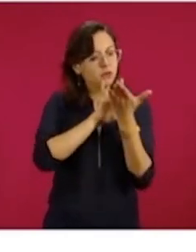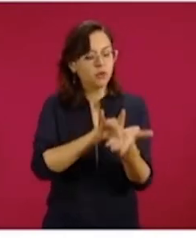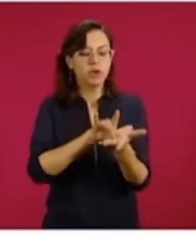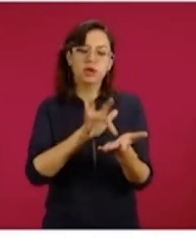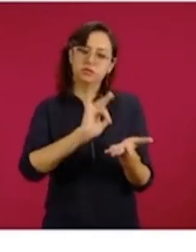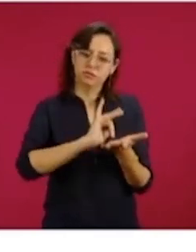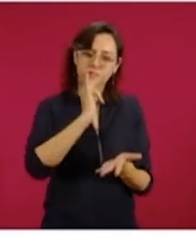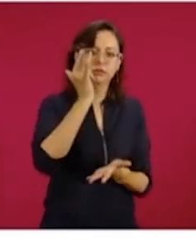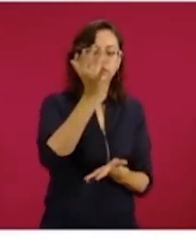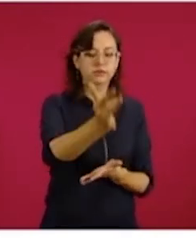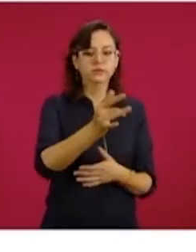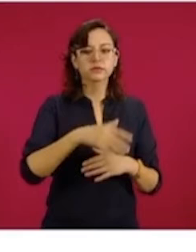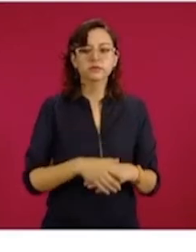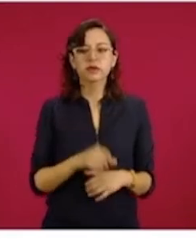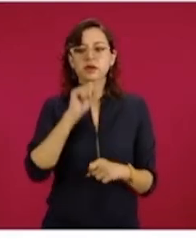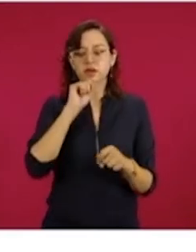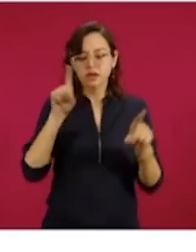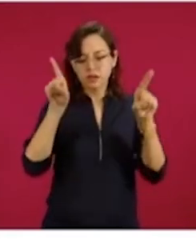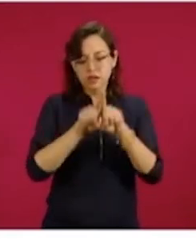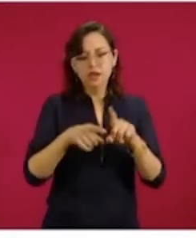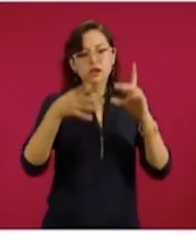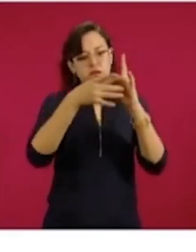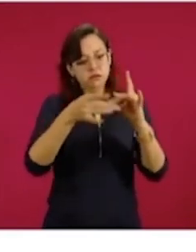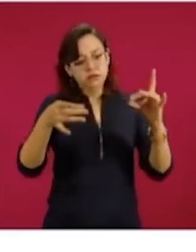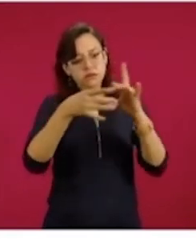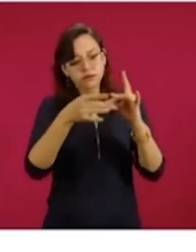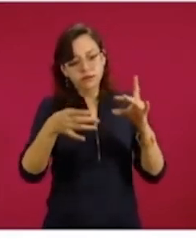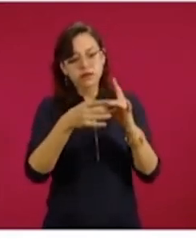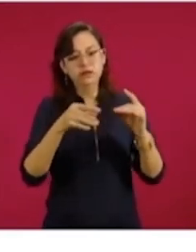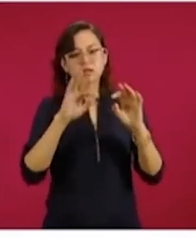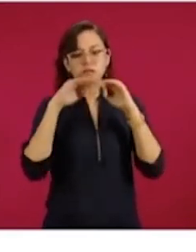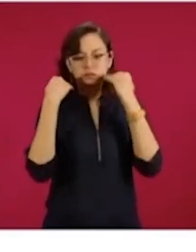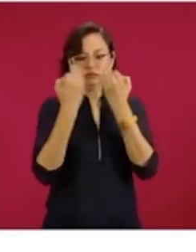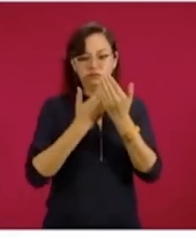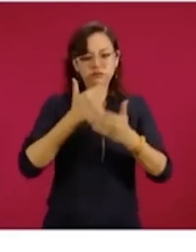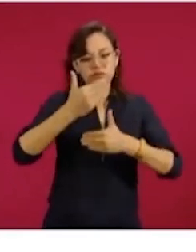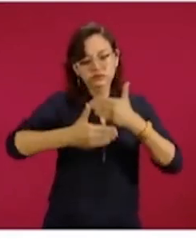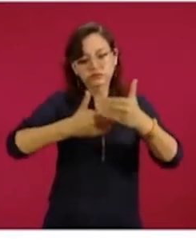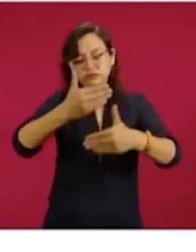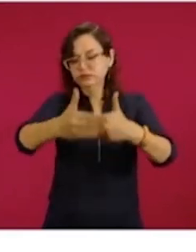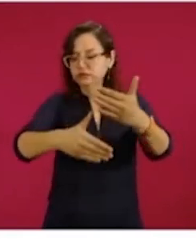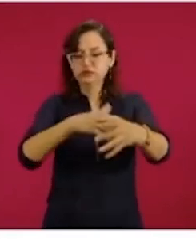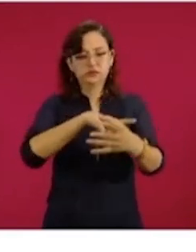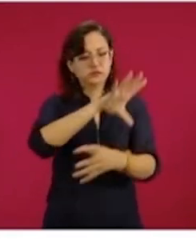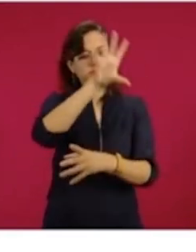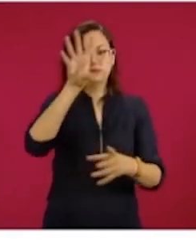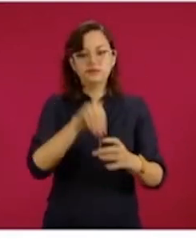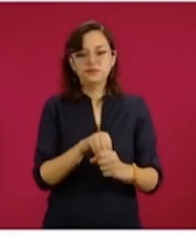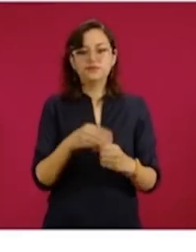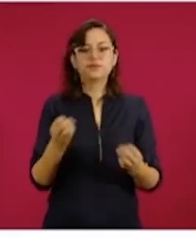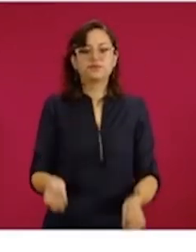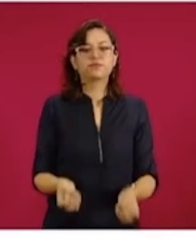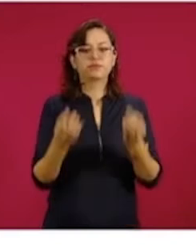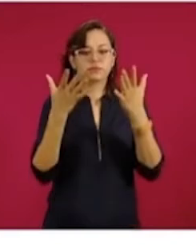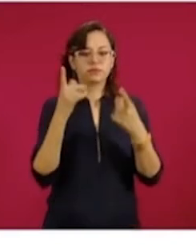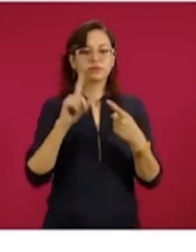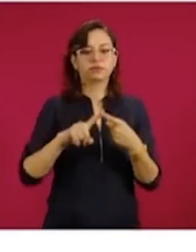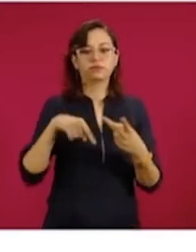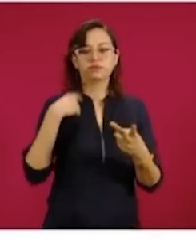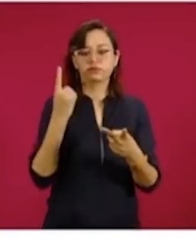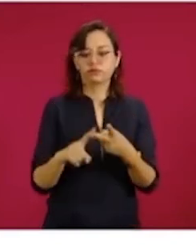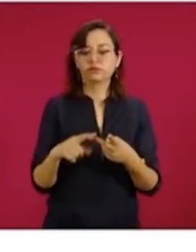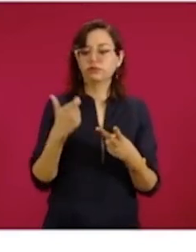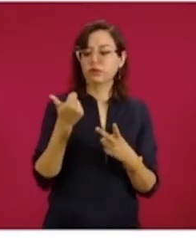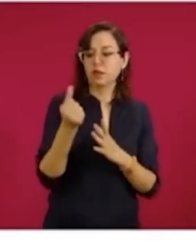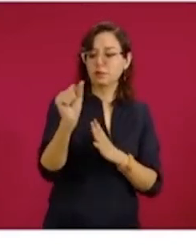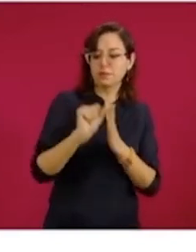trabajadores. Y se explica, desde luego, los mecanismos que acabo de escribir, el monto, los meses durante